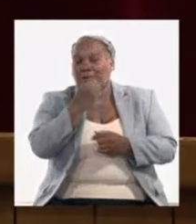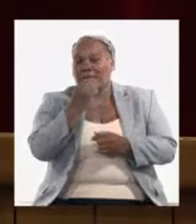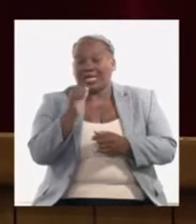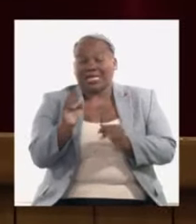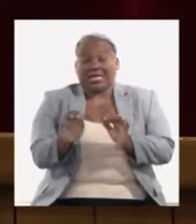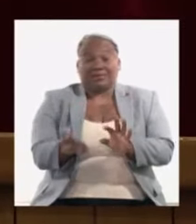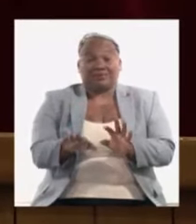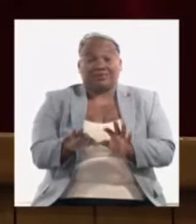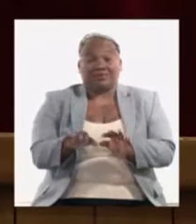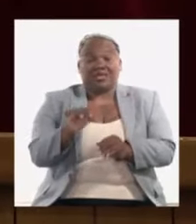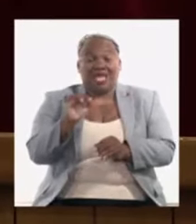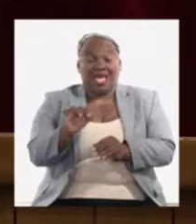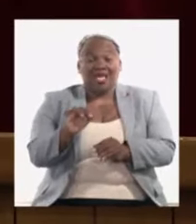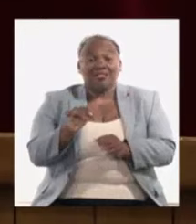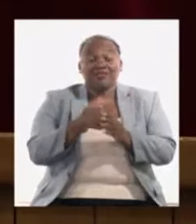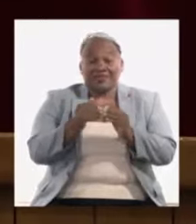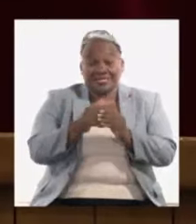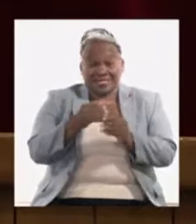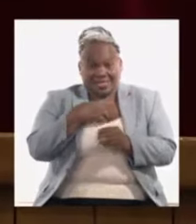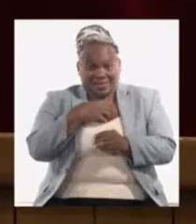de las divisas disponibles